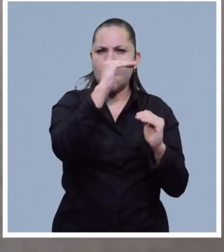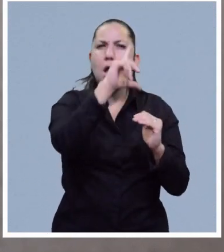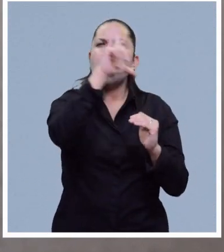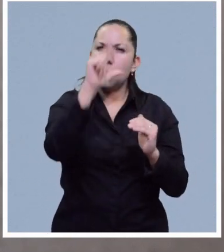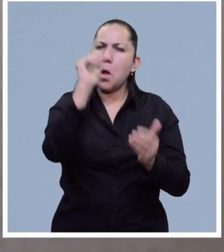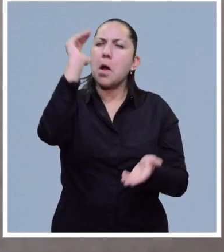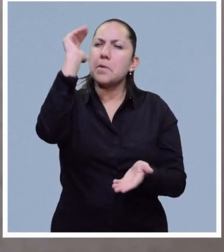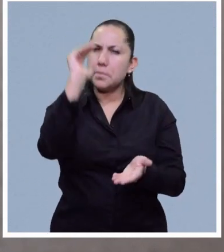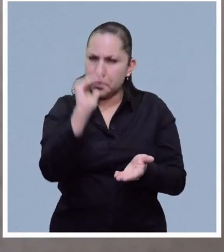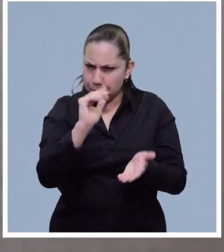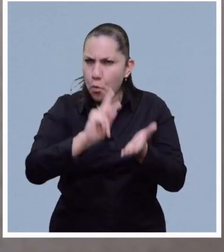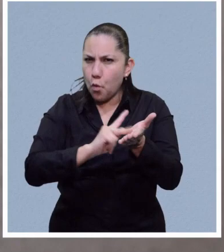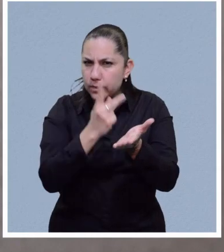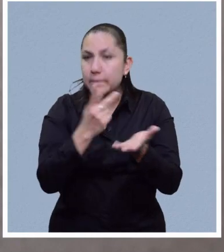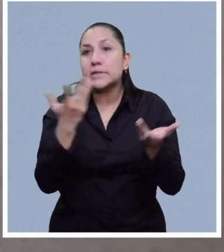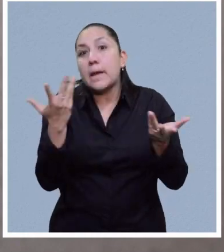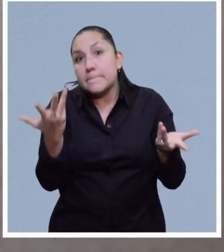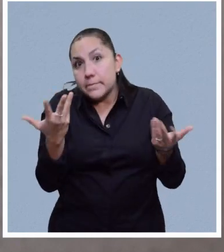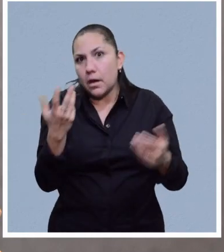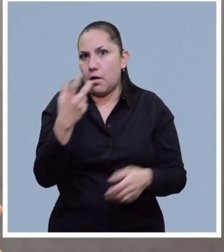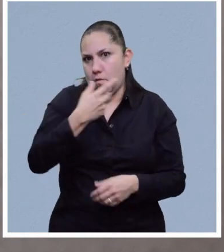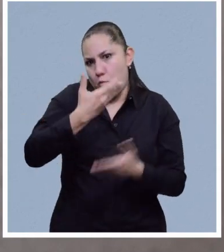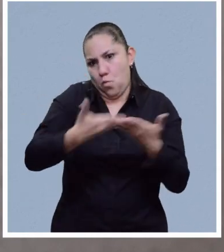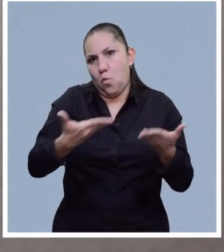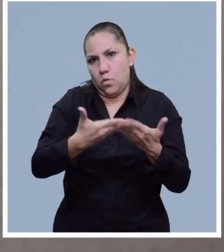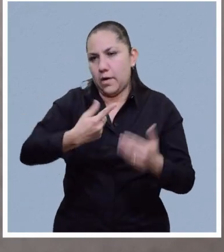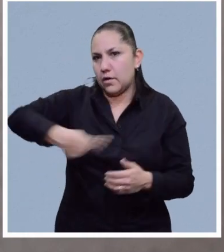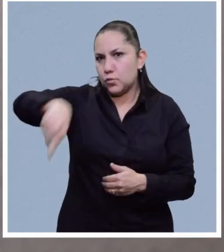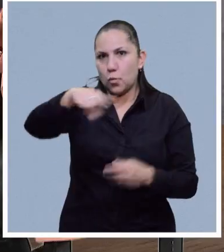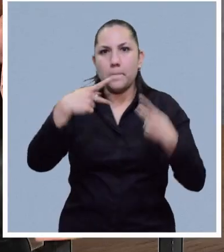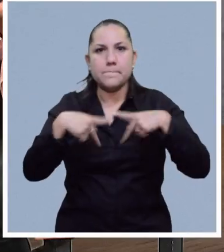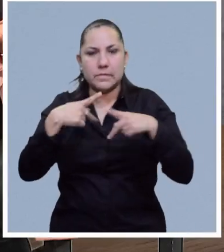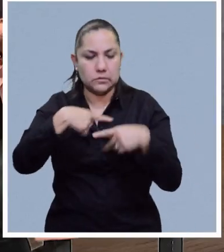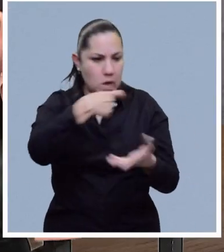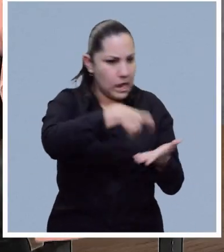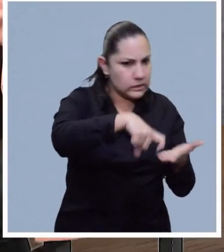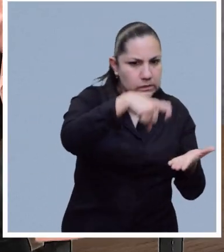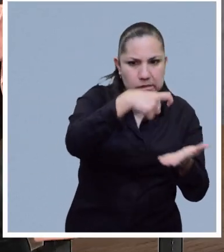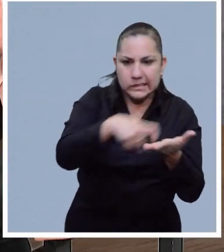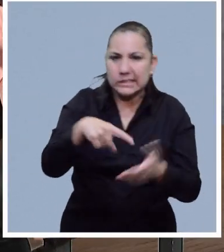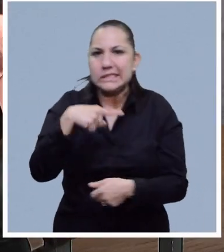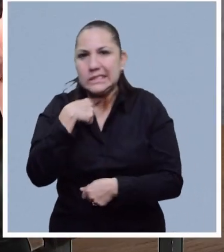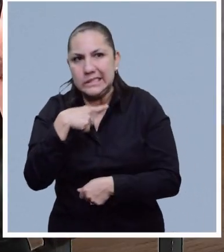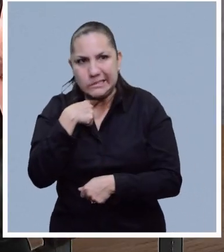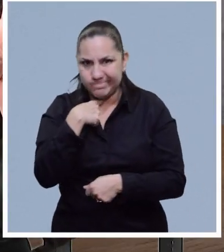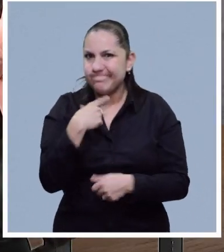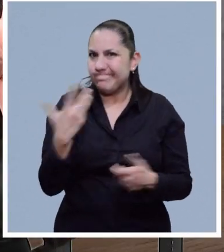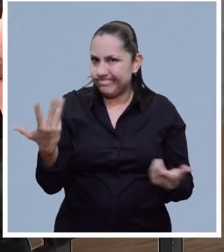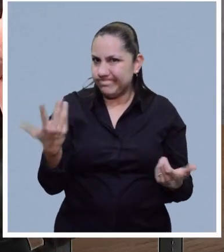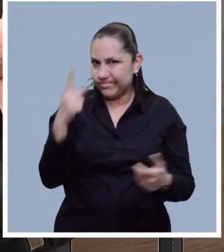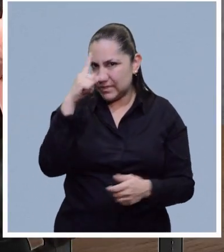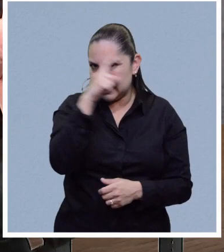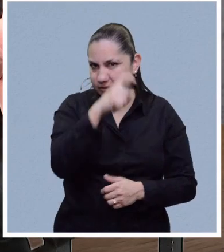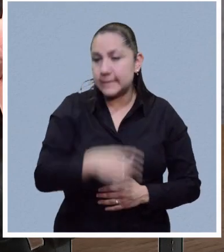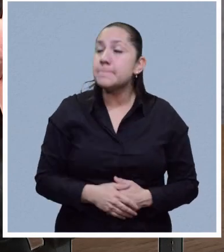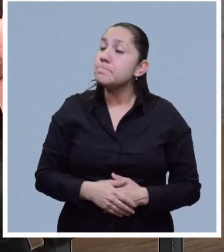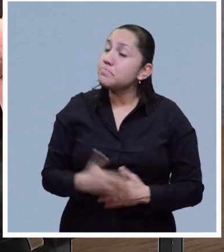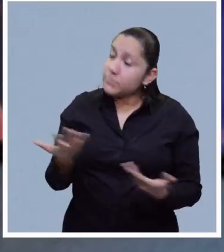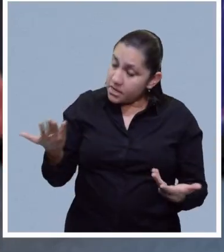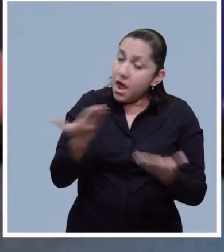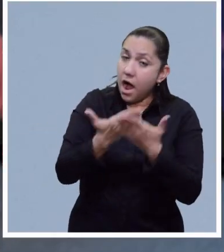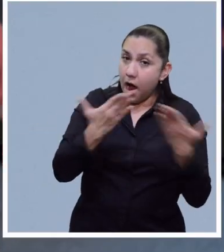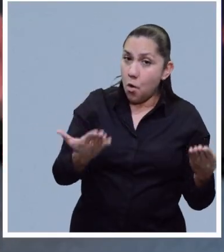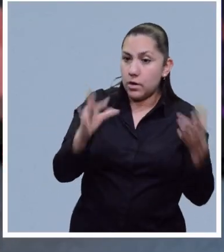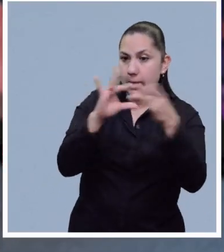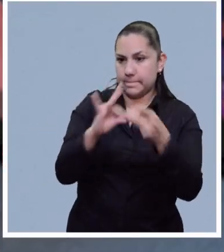muy específicas, como ya lo comentabas al inicio del programa, pues por supuesto que esto termina impactando a todos nosotros como consumidores. Así es, es por eso que en la primera